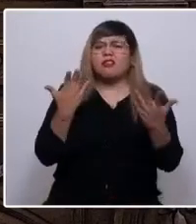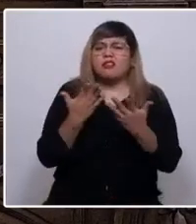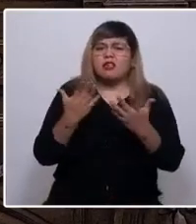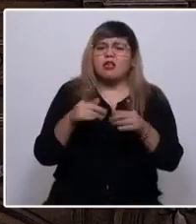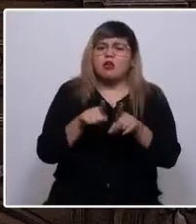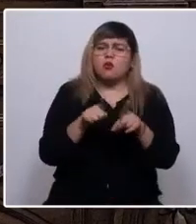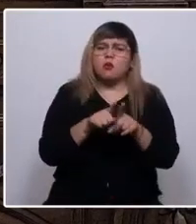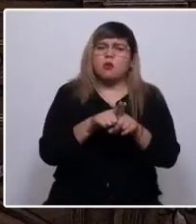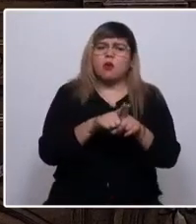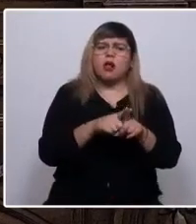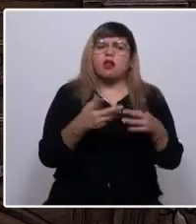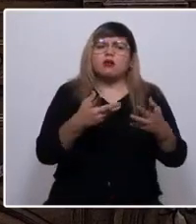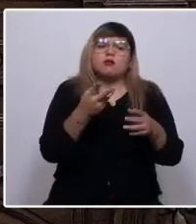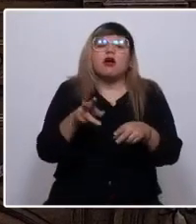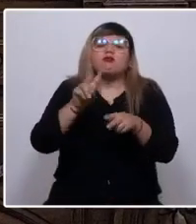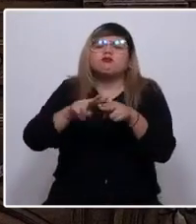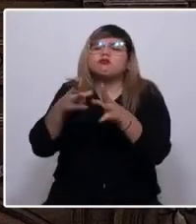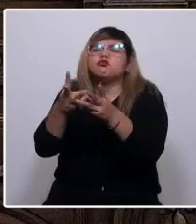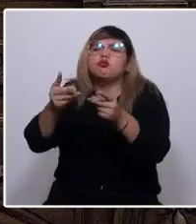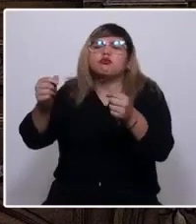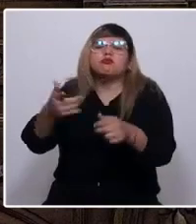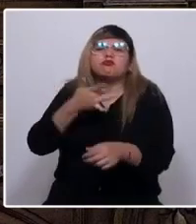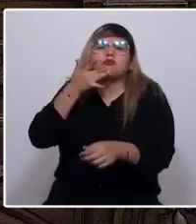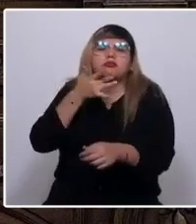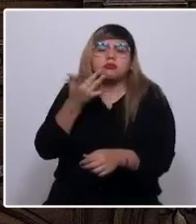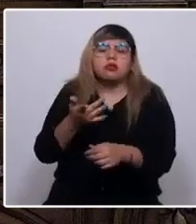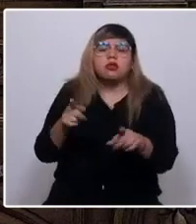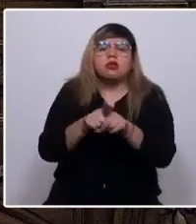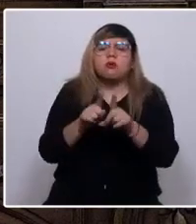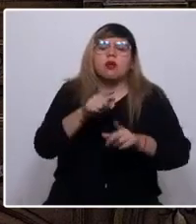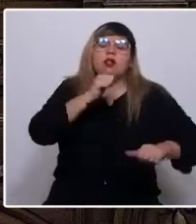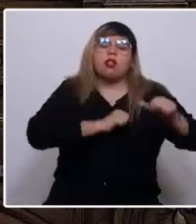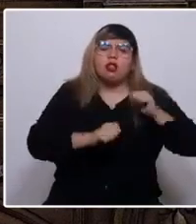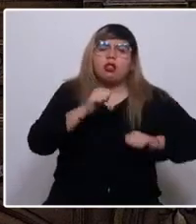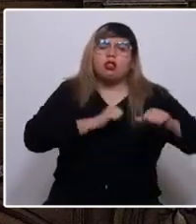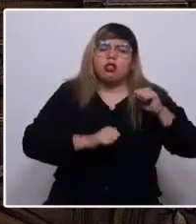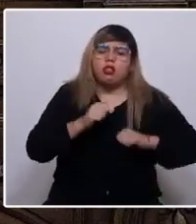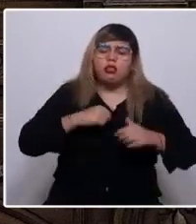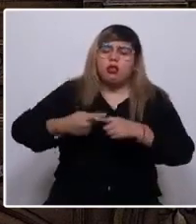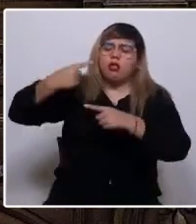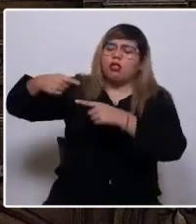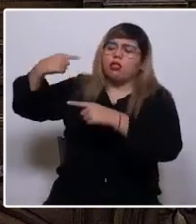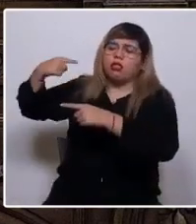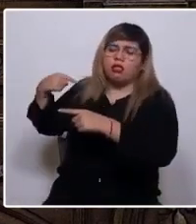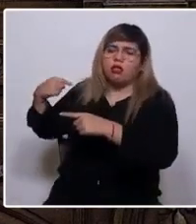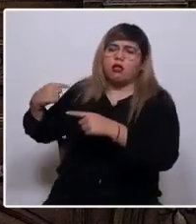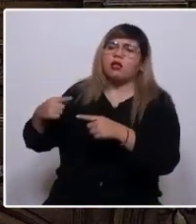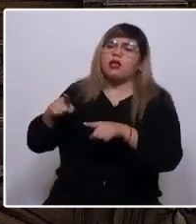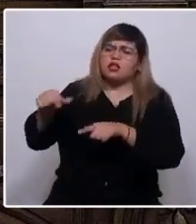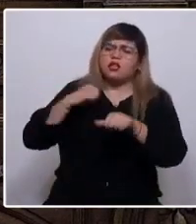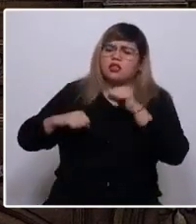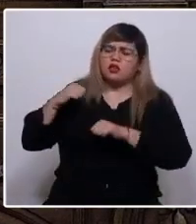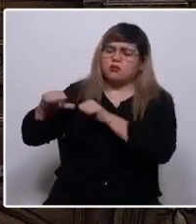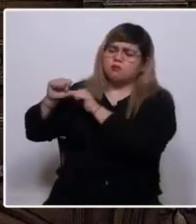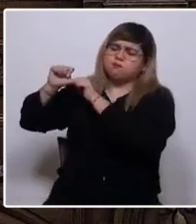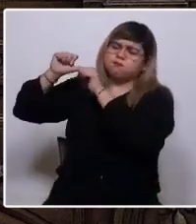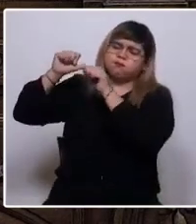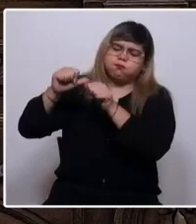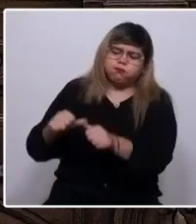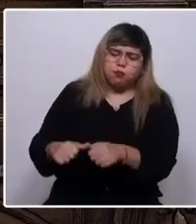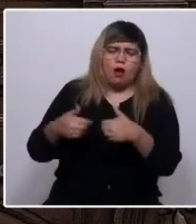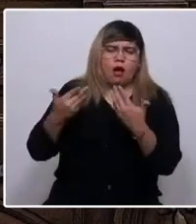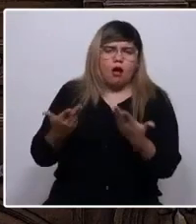reparación, una forma de resarcir, de algún modo, el daño causado. Ese daño que, por cierto, persiste hasta nuestros días,